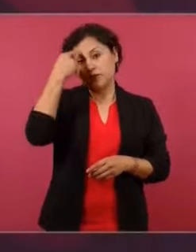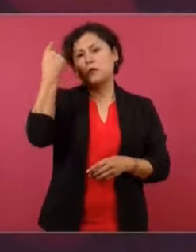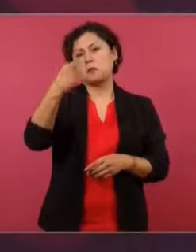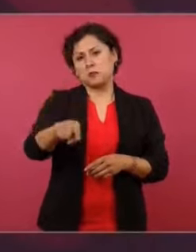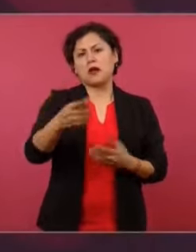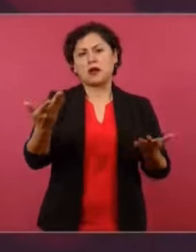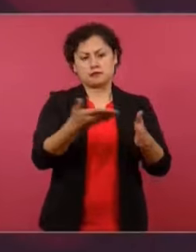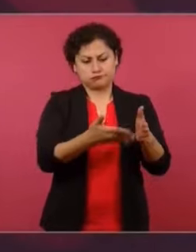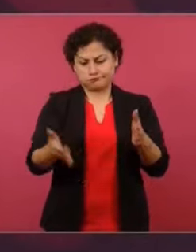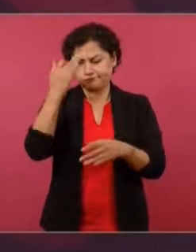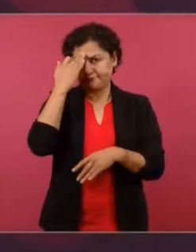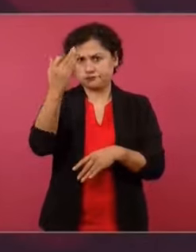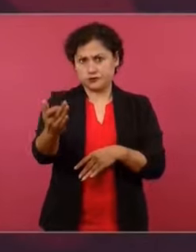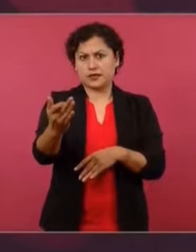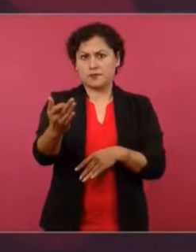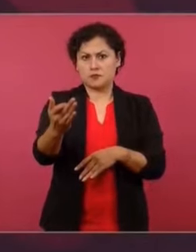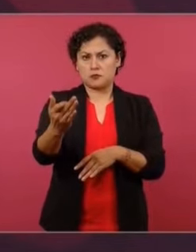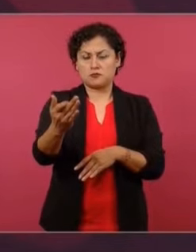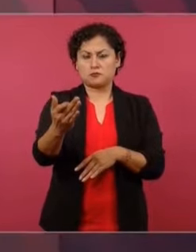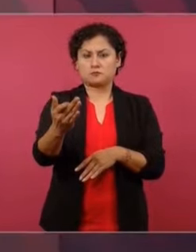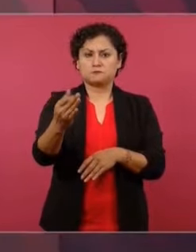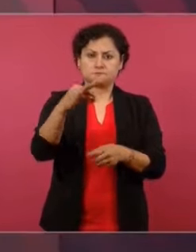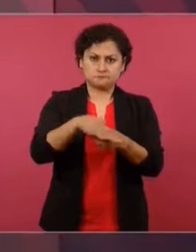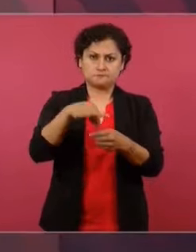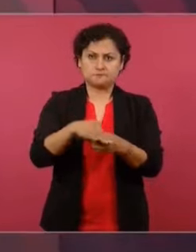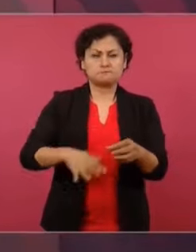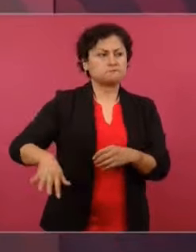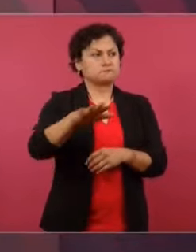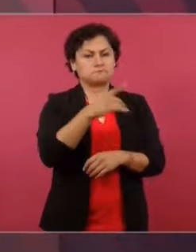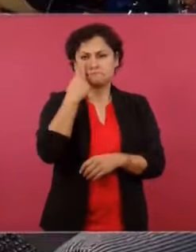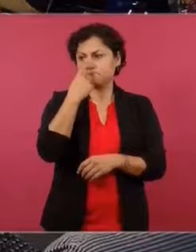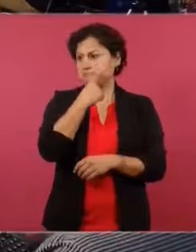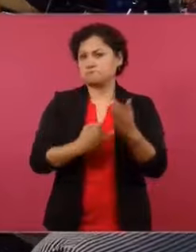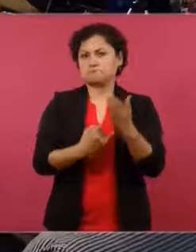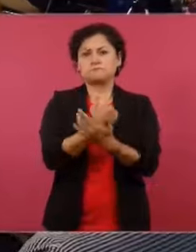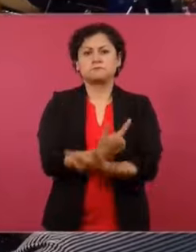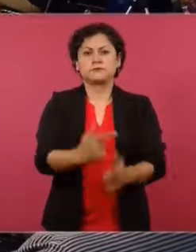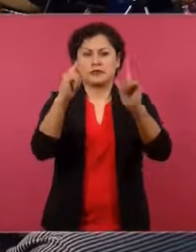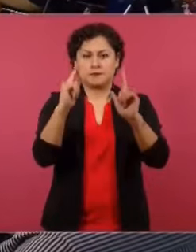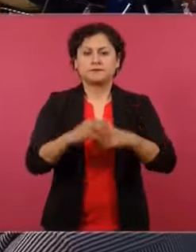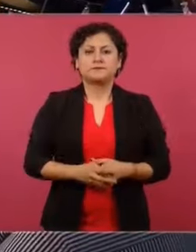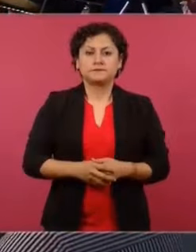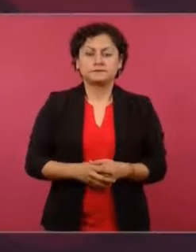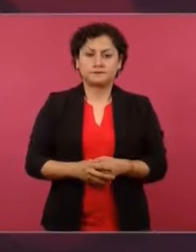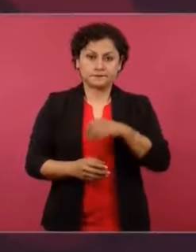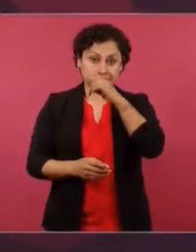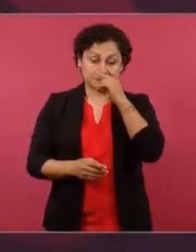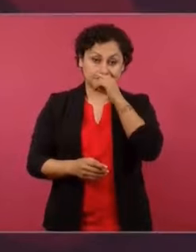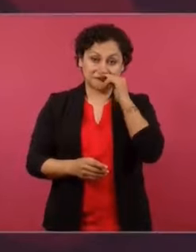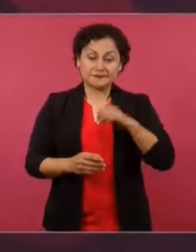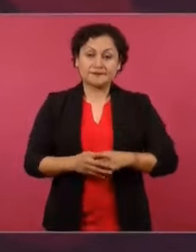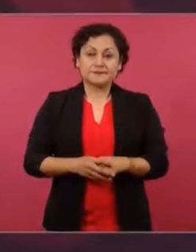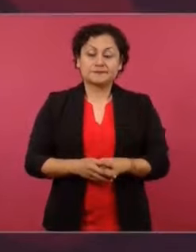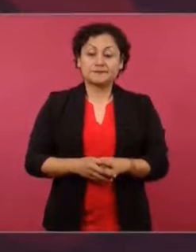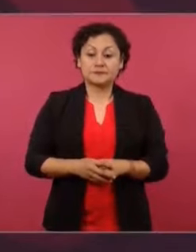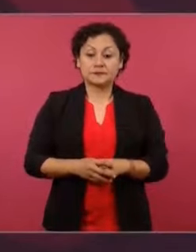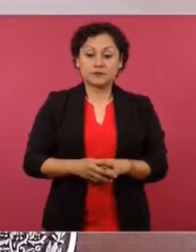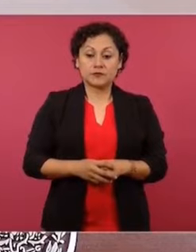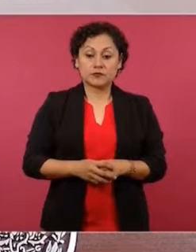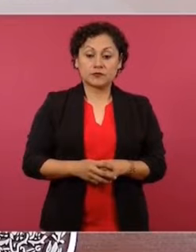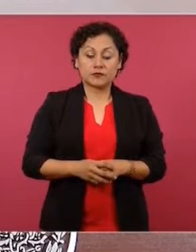libertad antes y durante y después del proceso electoral del 2 de junio. Hasta ahora